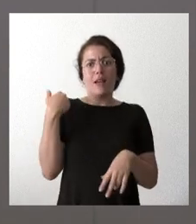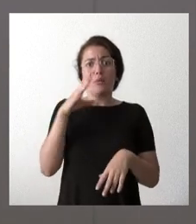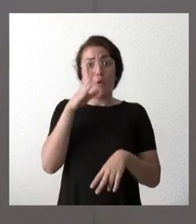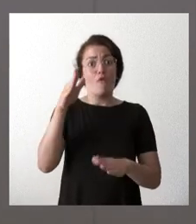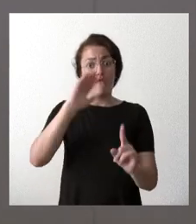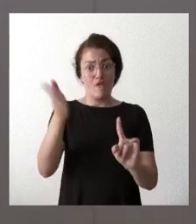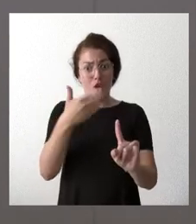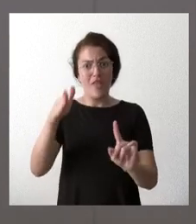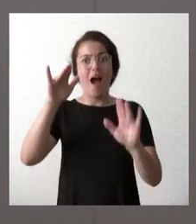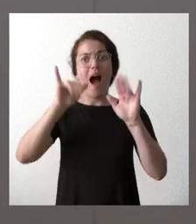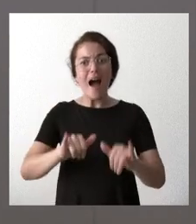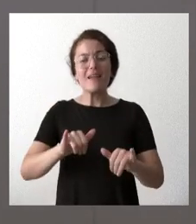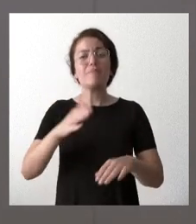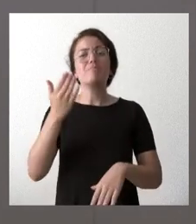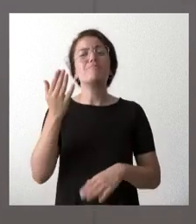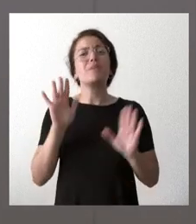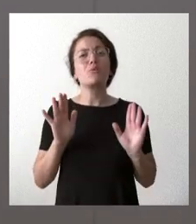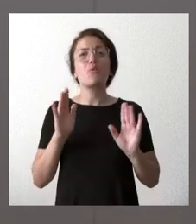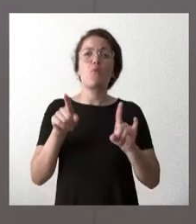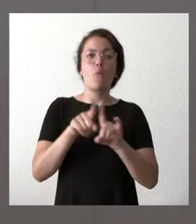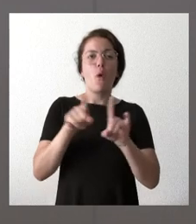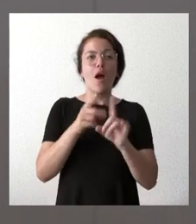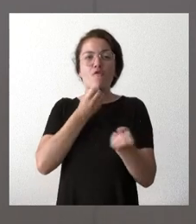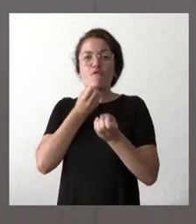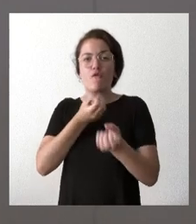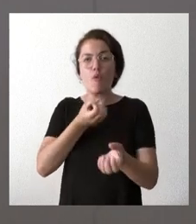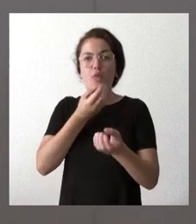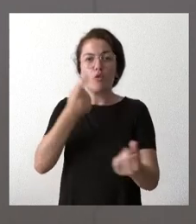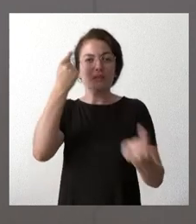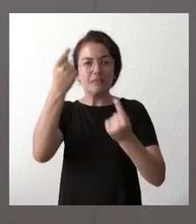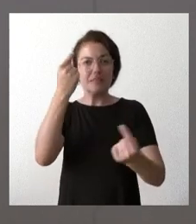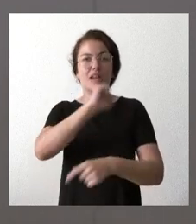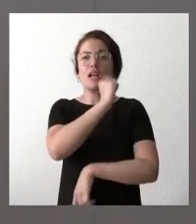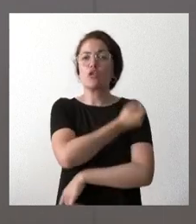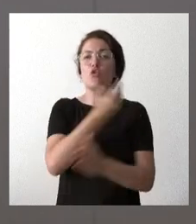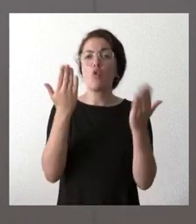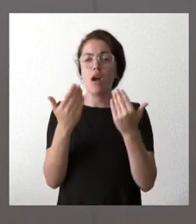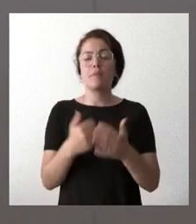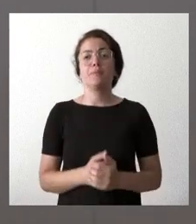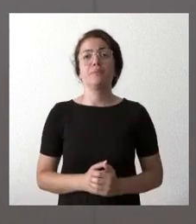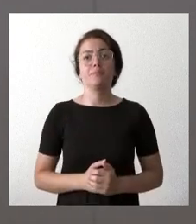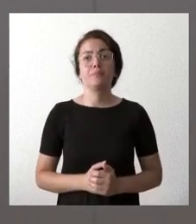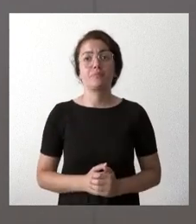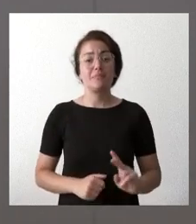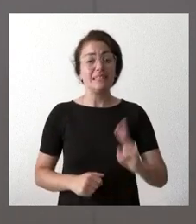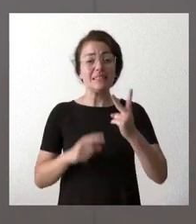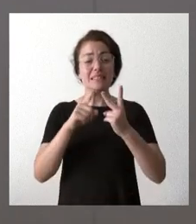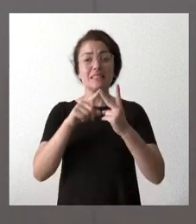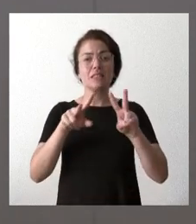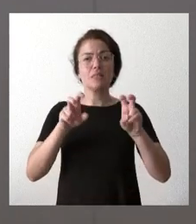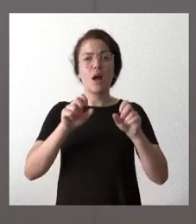no existía el dato no existía la información y no existía la regulación el segundo caso que usted plantea cómo va la pandemia